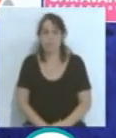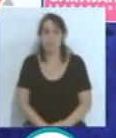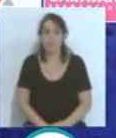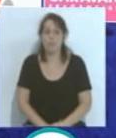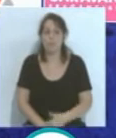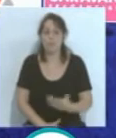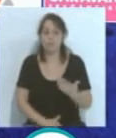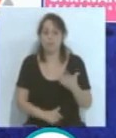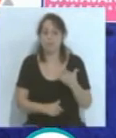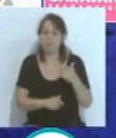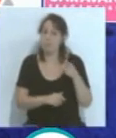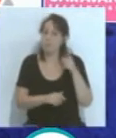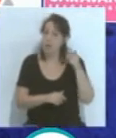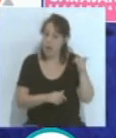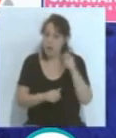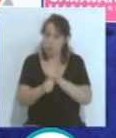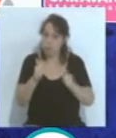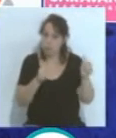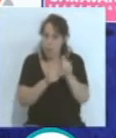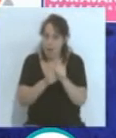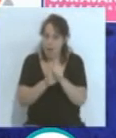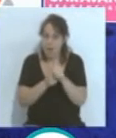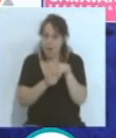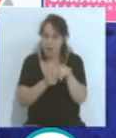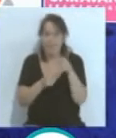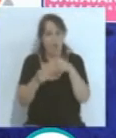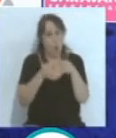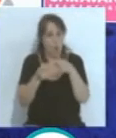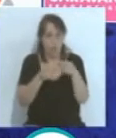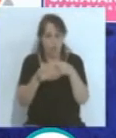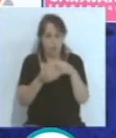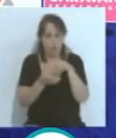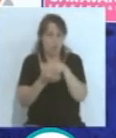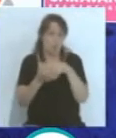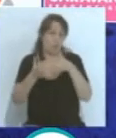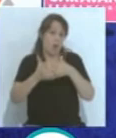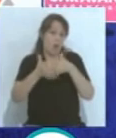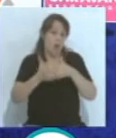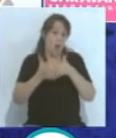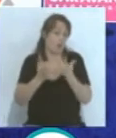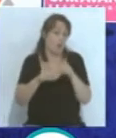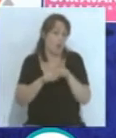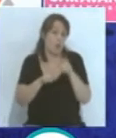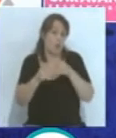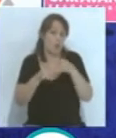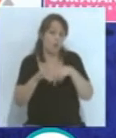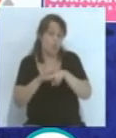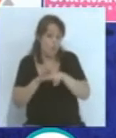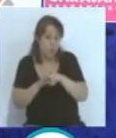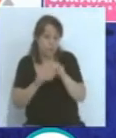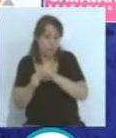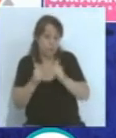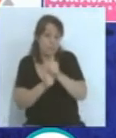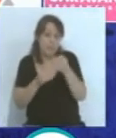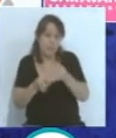Le ha dado prioridad siempre, le ha dado prioridad a lo que es el negocio, a lo que es la industria como negocio del fútbol, y yo creo que ha sido un